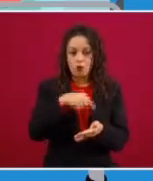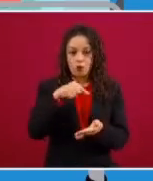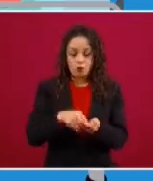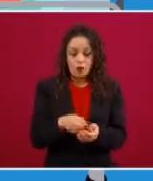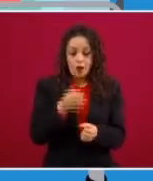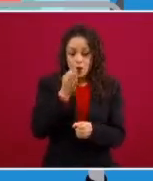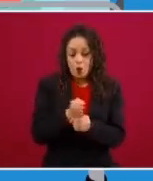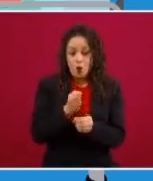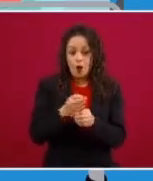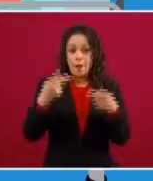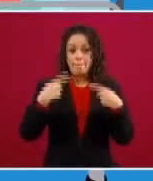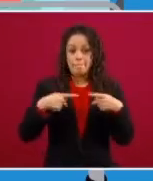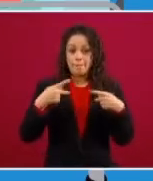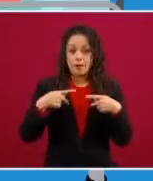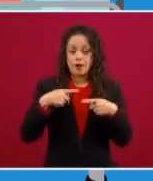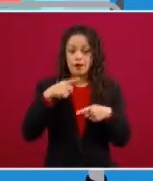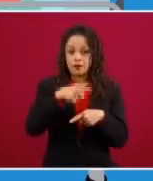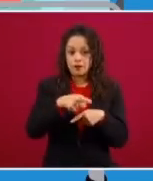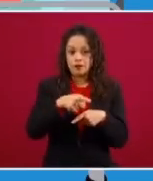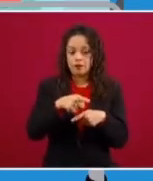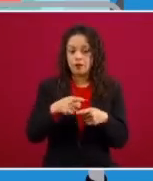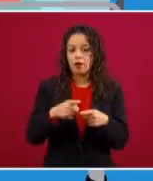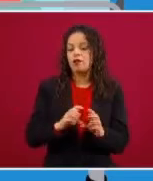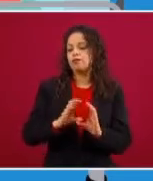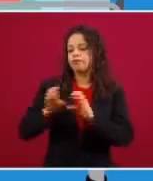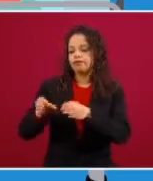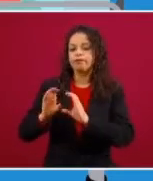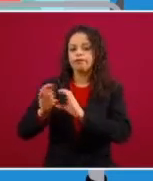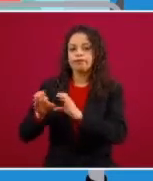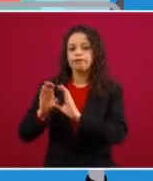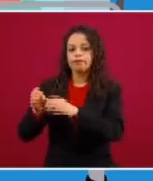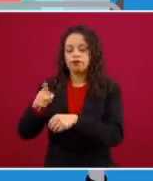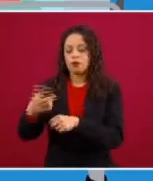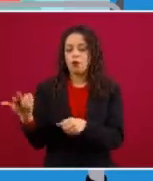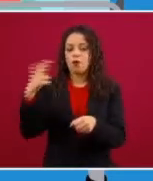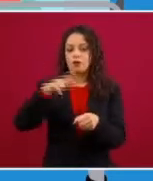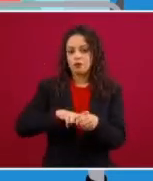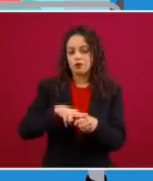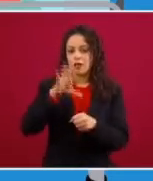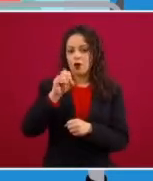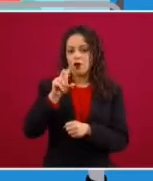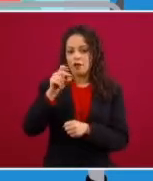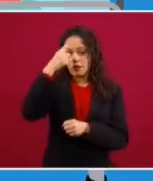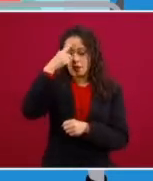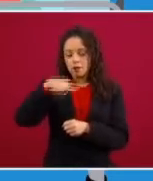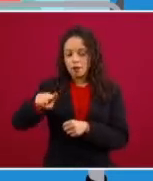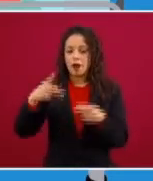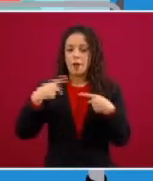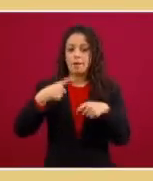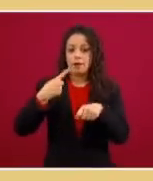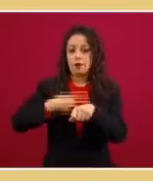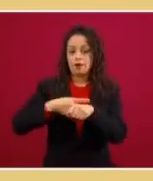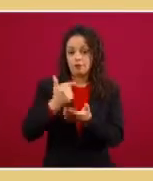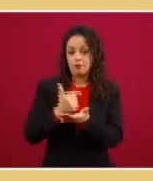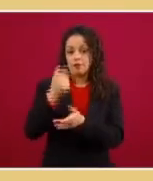contingencia, se ha sumado a los hospitales COVID para atender a pacientes críticos por coronavirus.